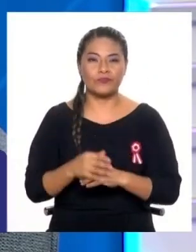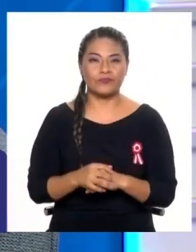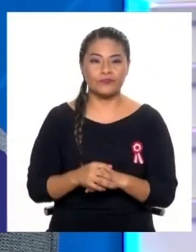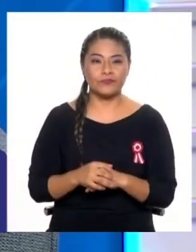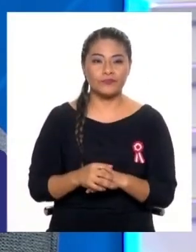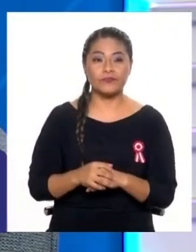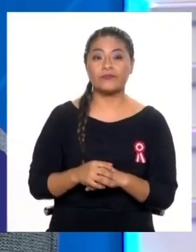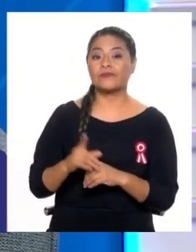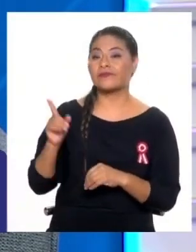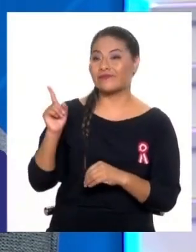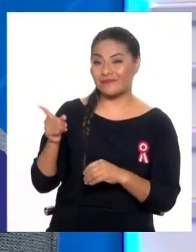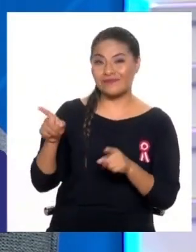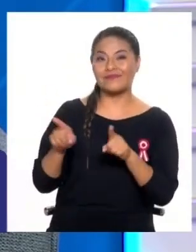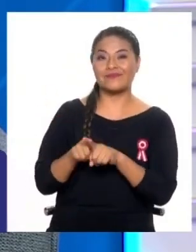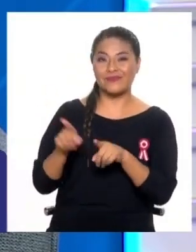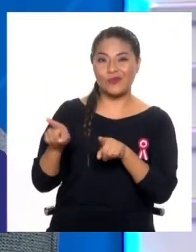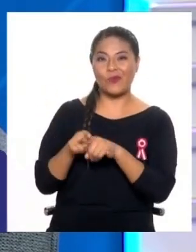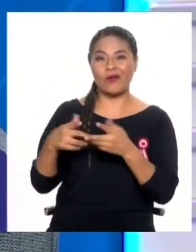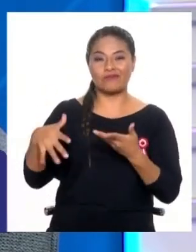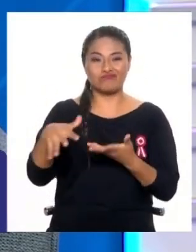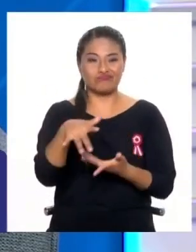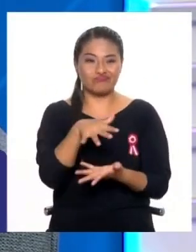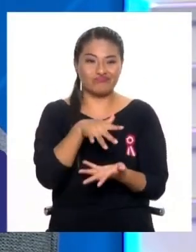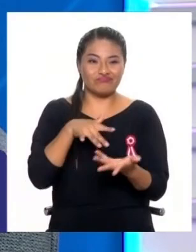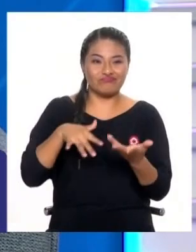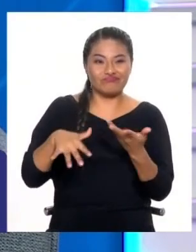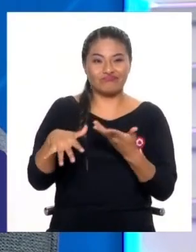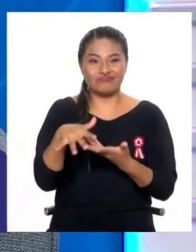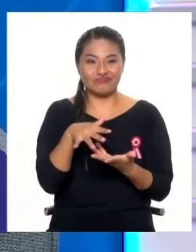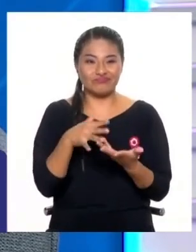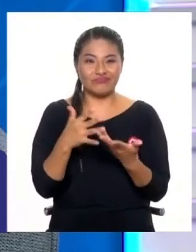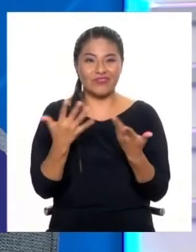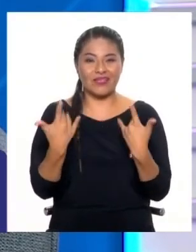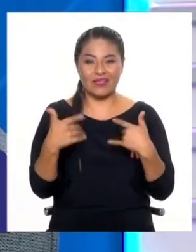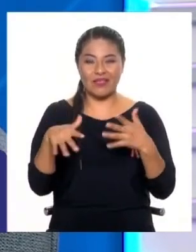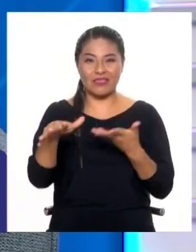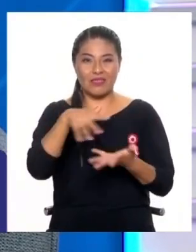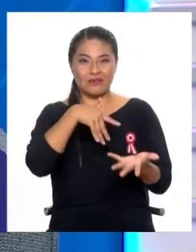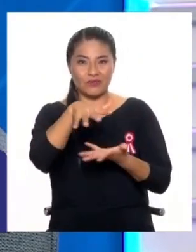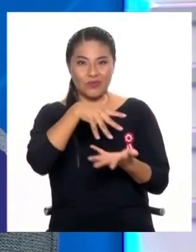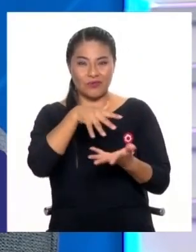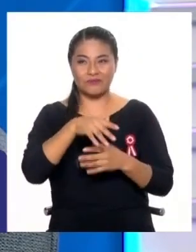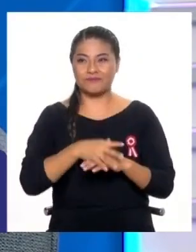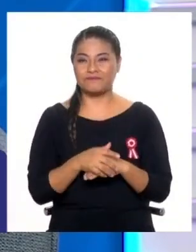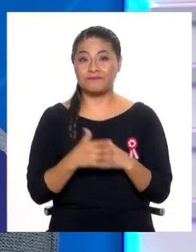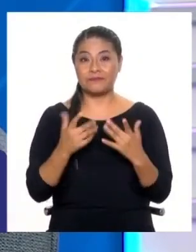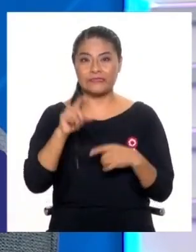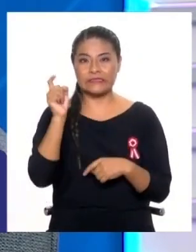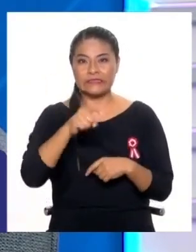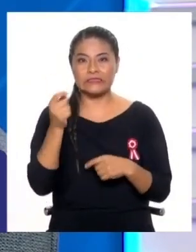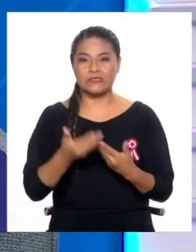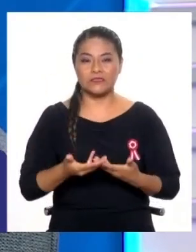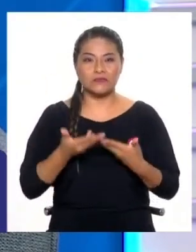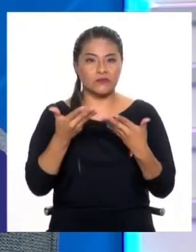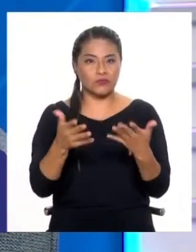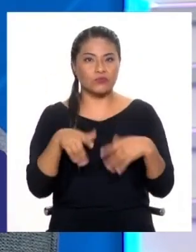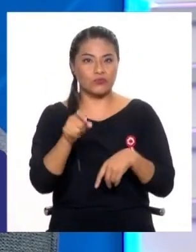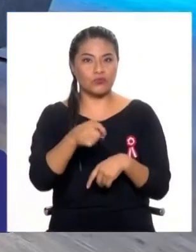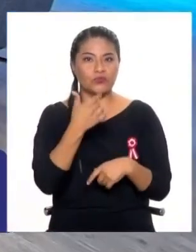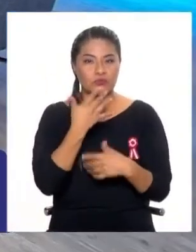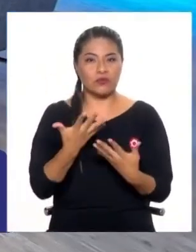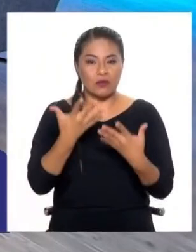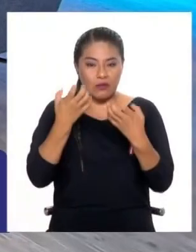de crecer desordenadamente y que las personas necesiten justamente satisfacer su necesidad de